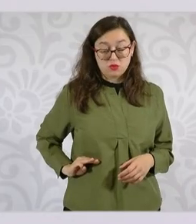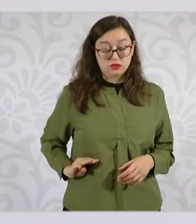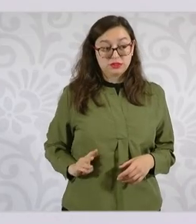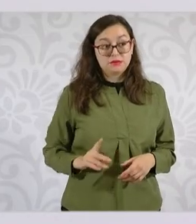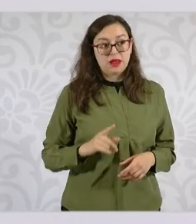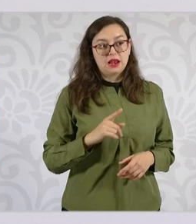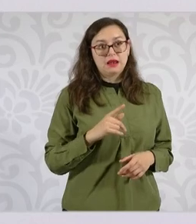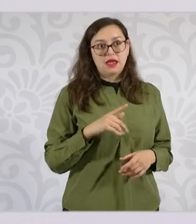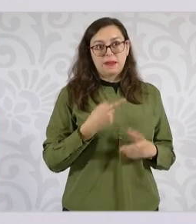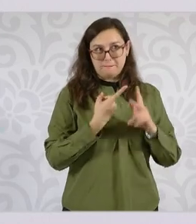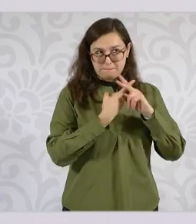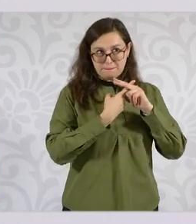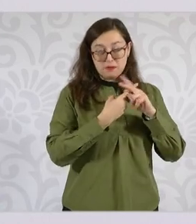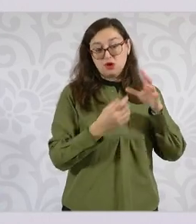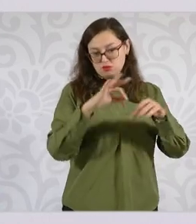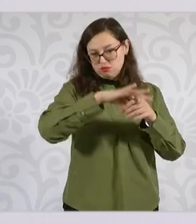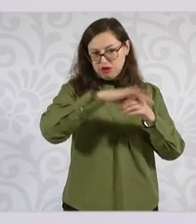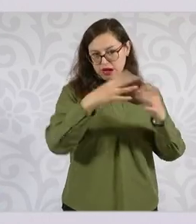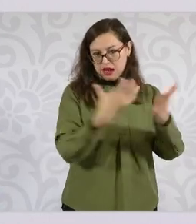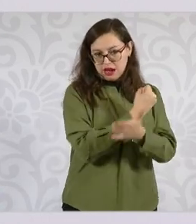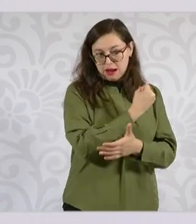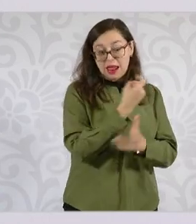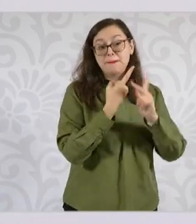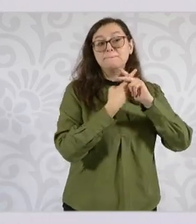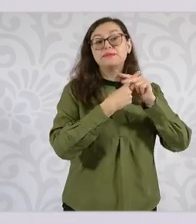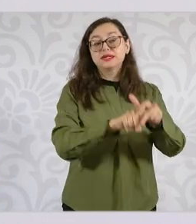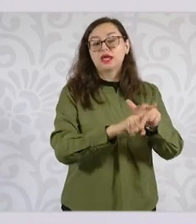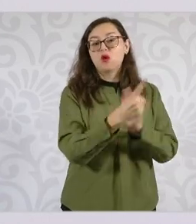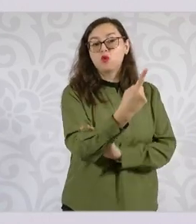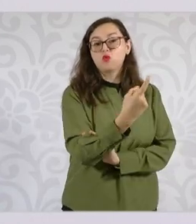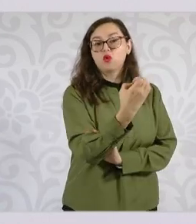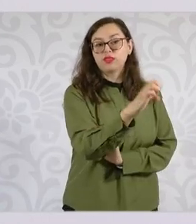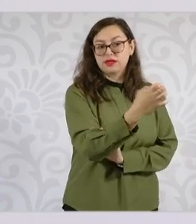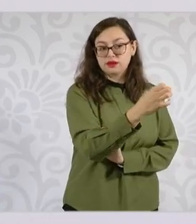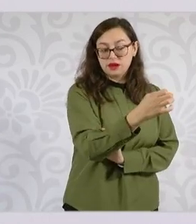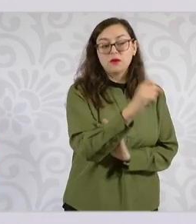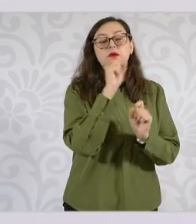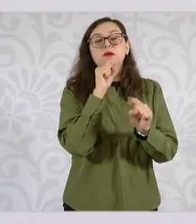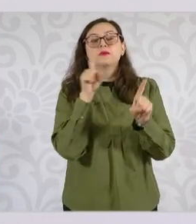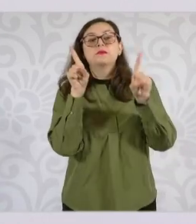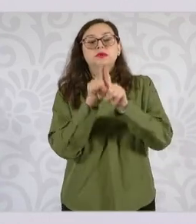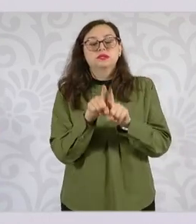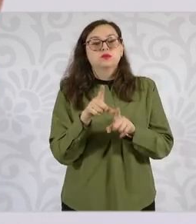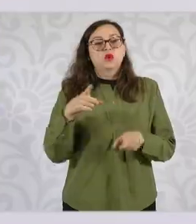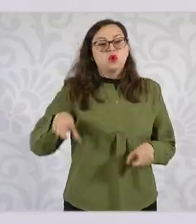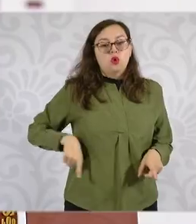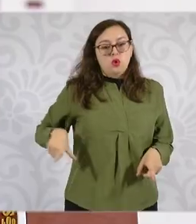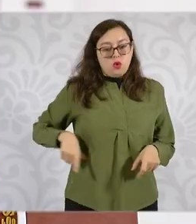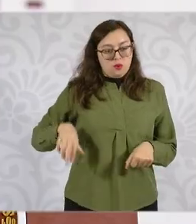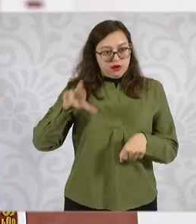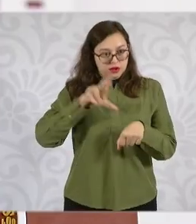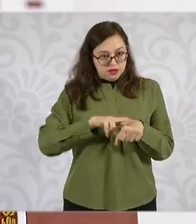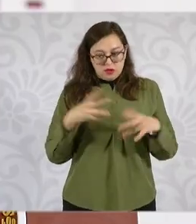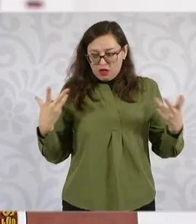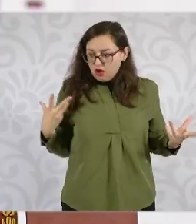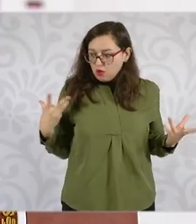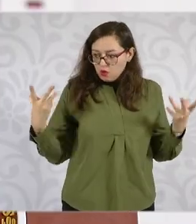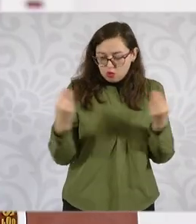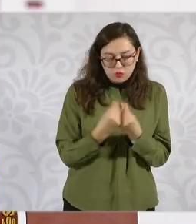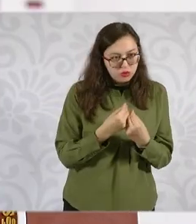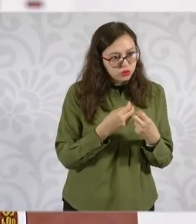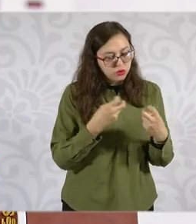Estado de México y las distintas secretarías del gobierno federal. El objetivo es hacer un programa integral.